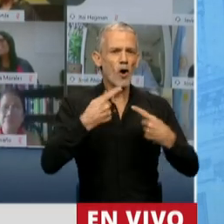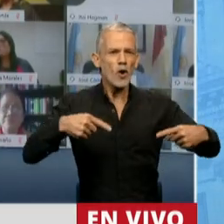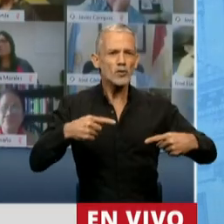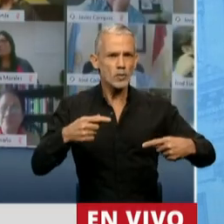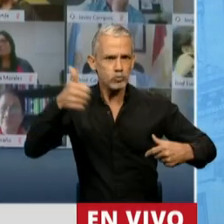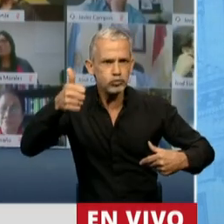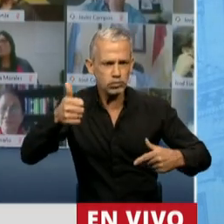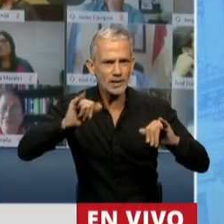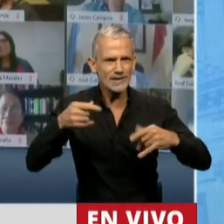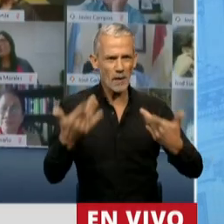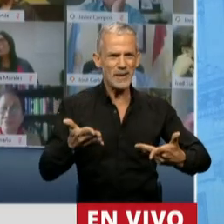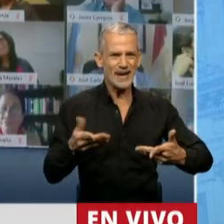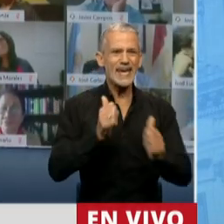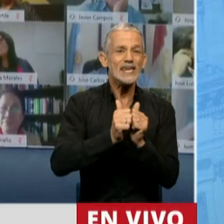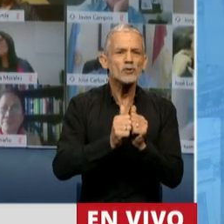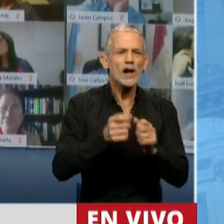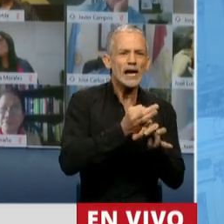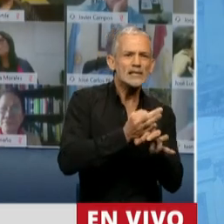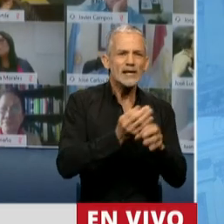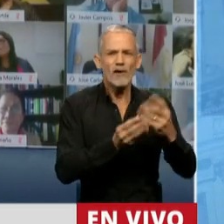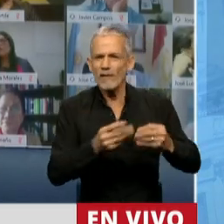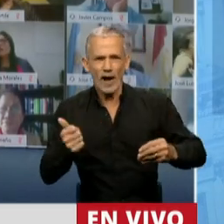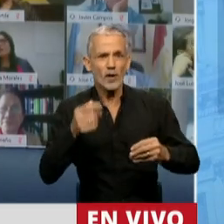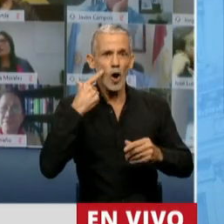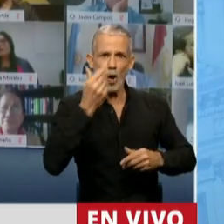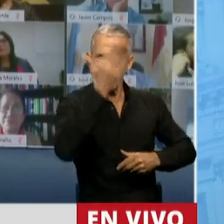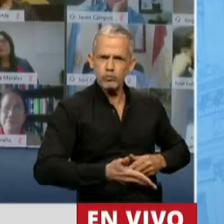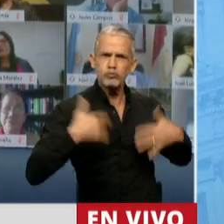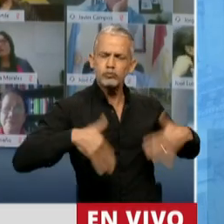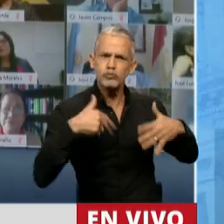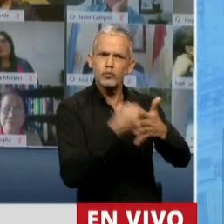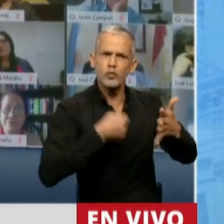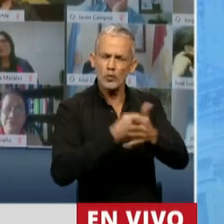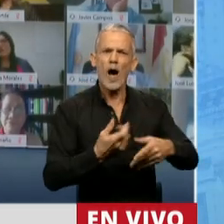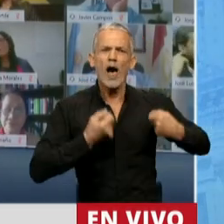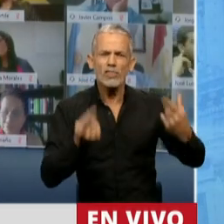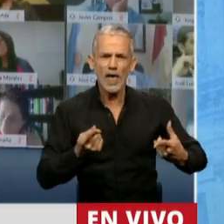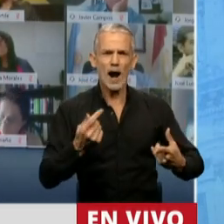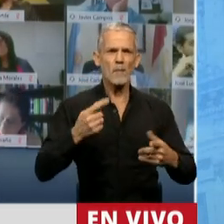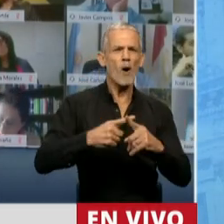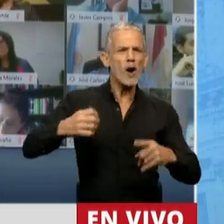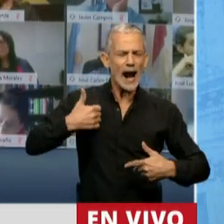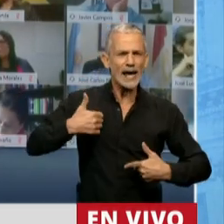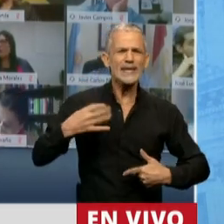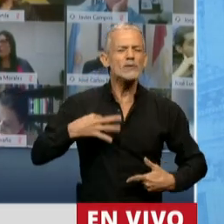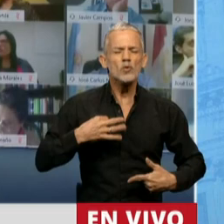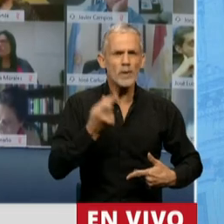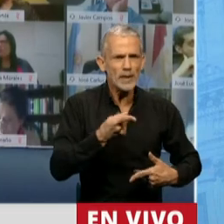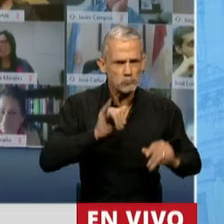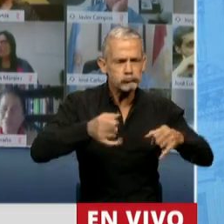glorias. Una historia que hable y enseñe de nuestros grandes hombres, que supieron dar por la Argentina su vida.